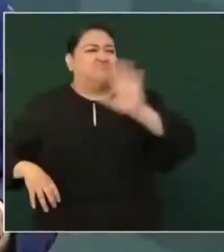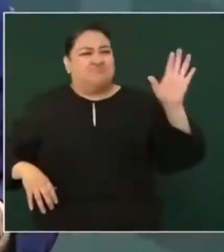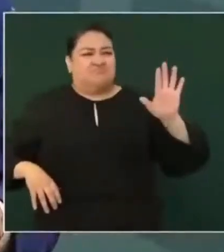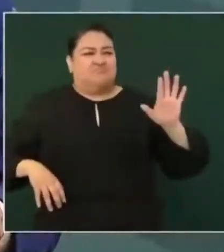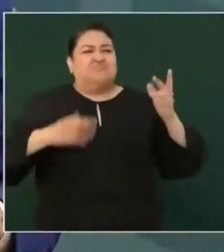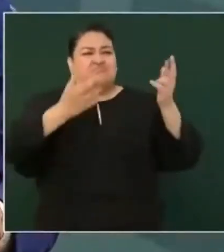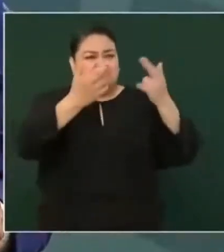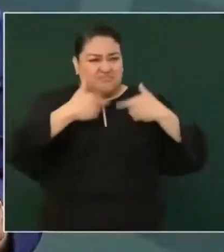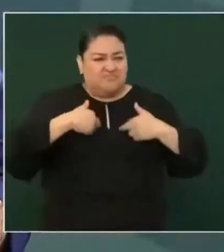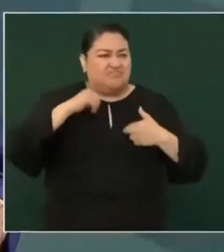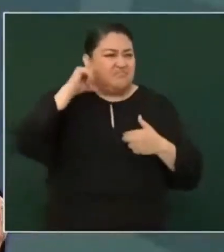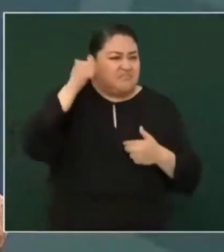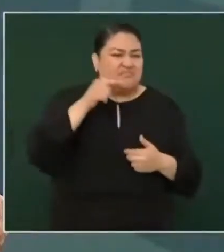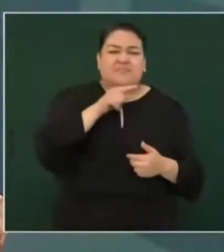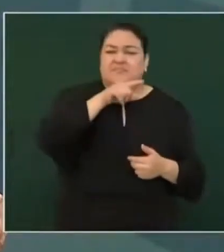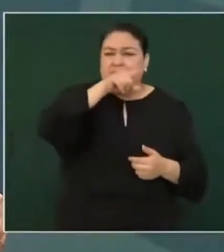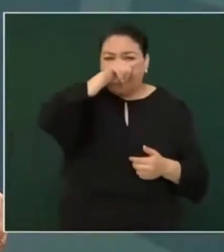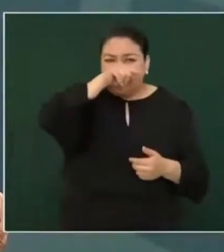pollos ni de patos